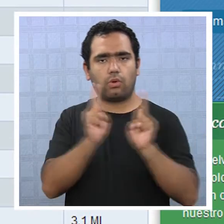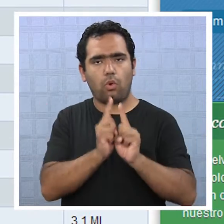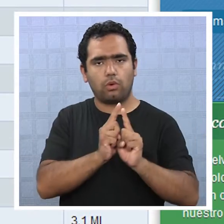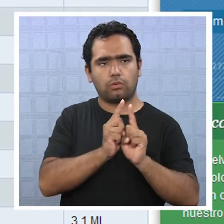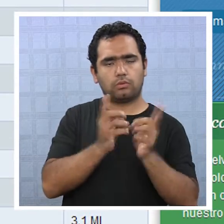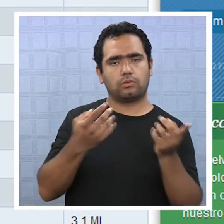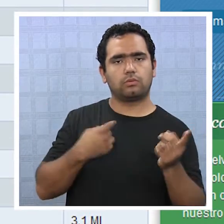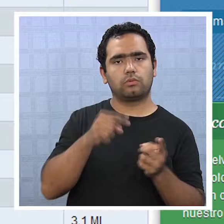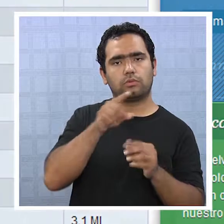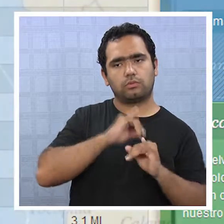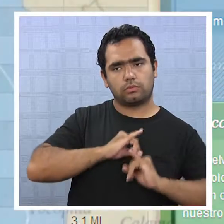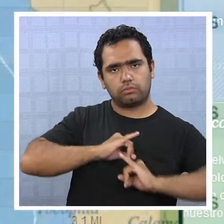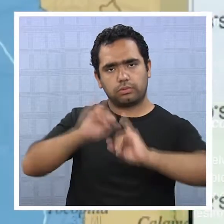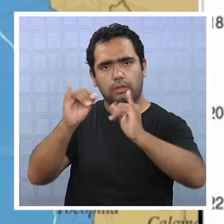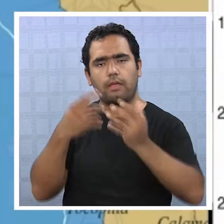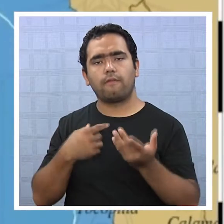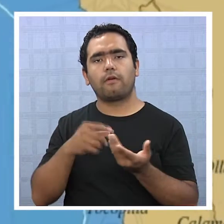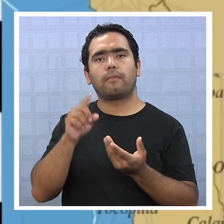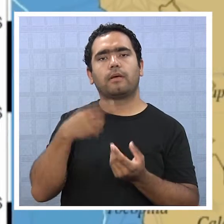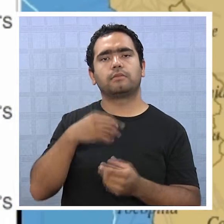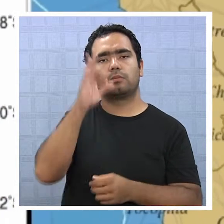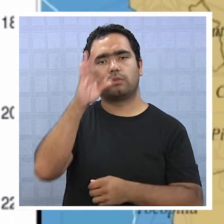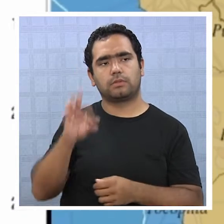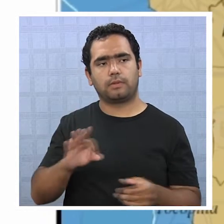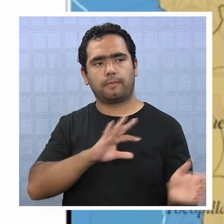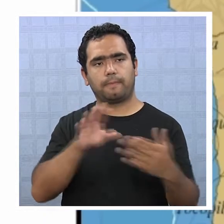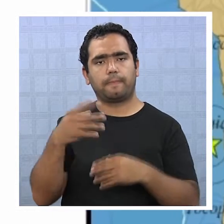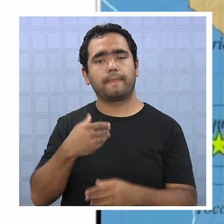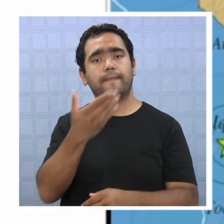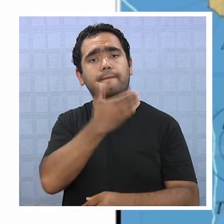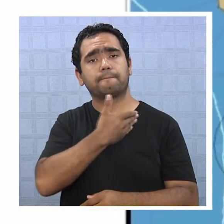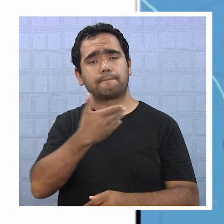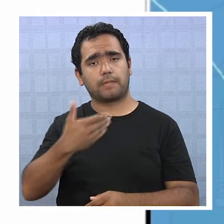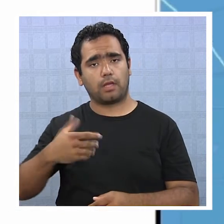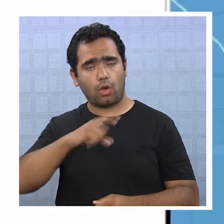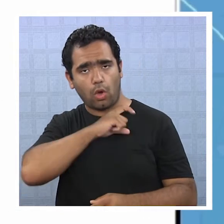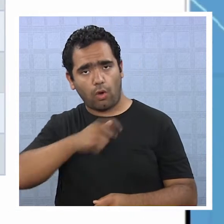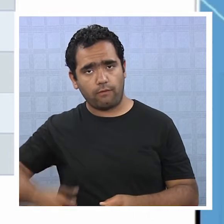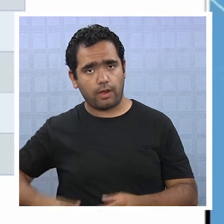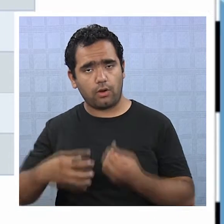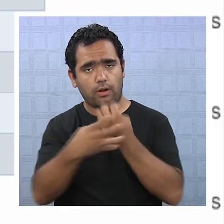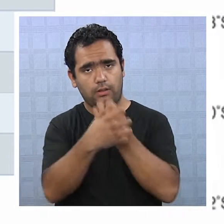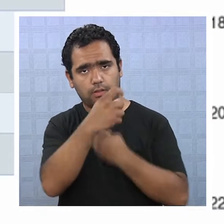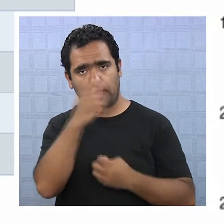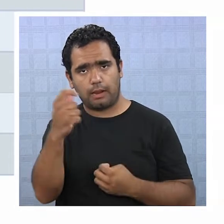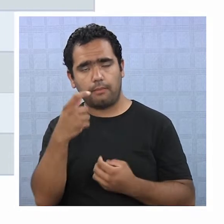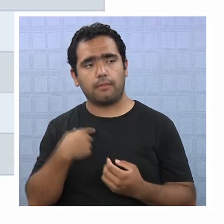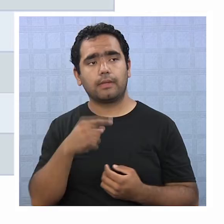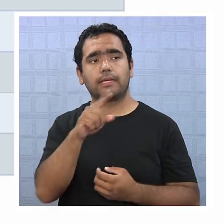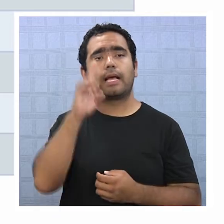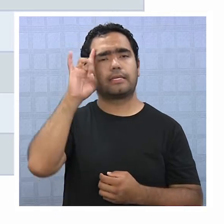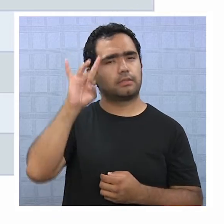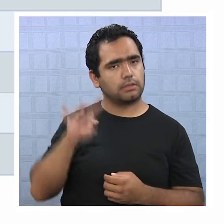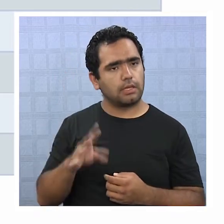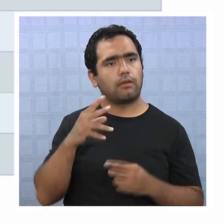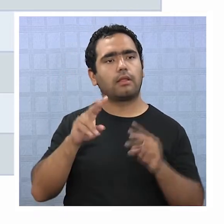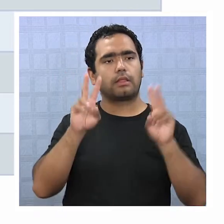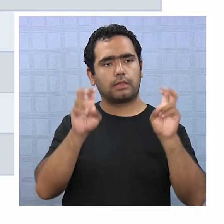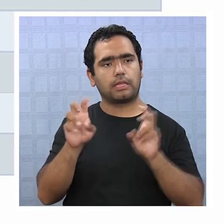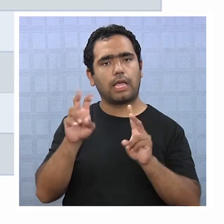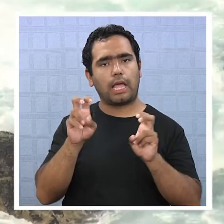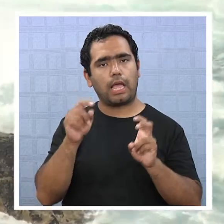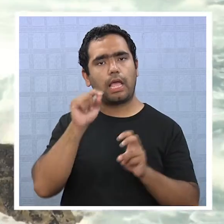respecta al tema, para poder determinar la magnitud. Desde el gobierno regional, piensan en las consecuencias que podría acarrear un sismo de mayor intensidad,